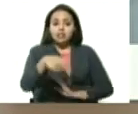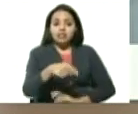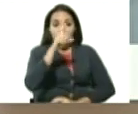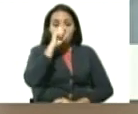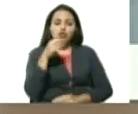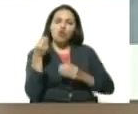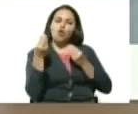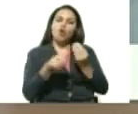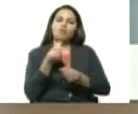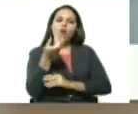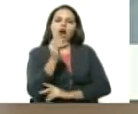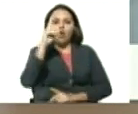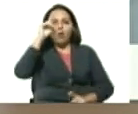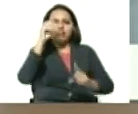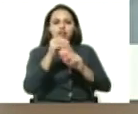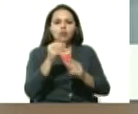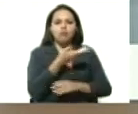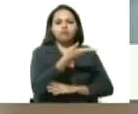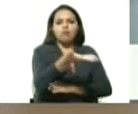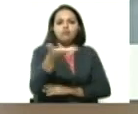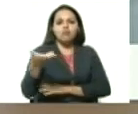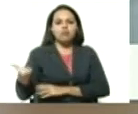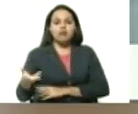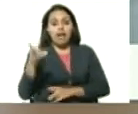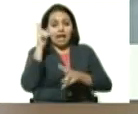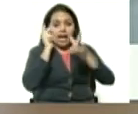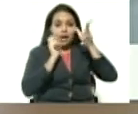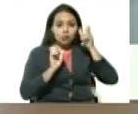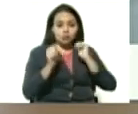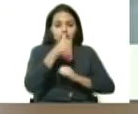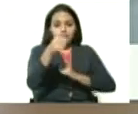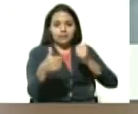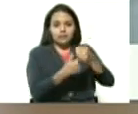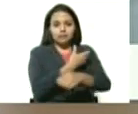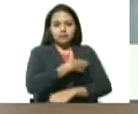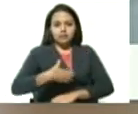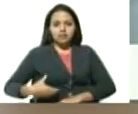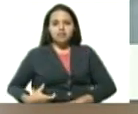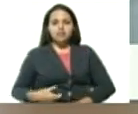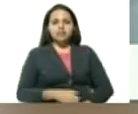¿Cómo va la meta? ¿Cómo va la distribución? ¿Me escucha, señora vicepresidenta?